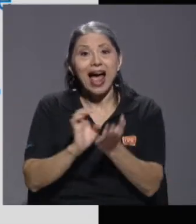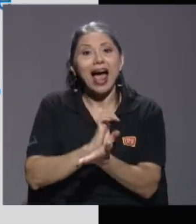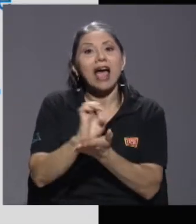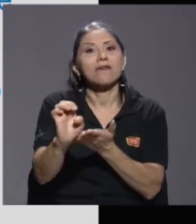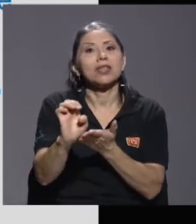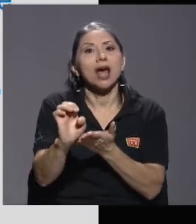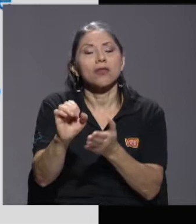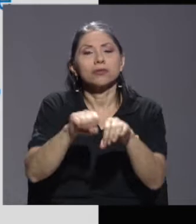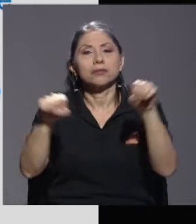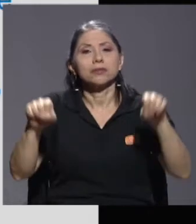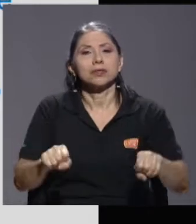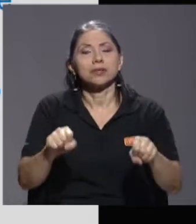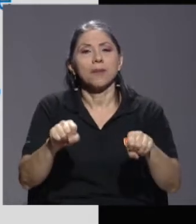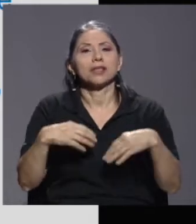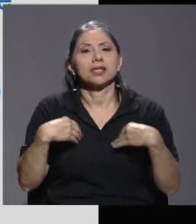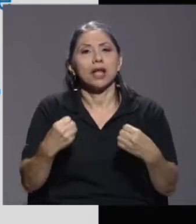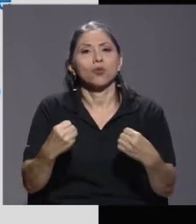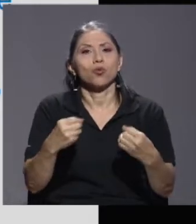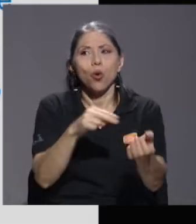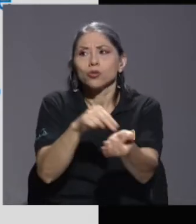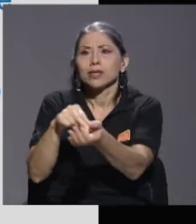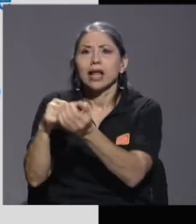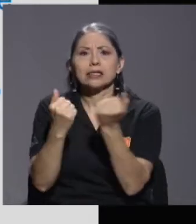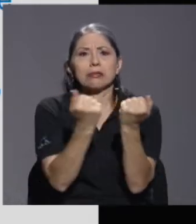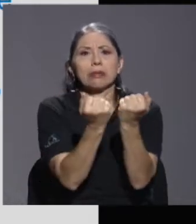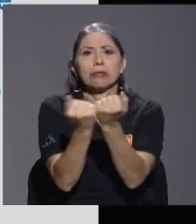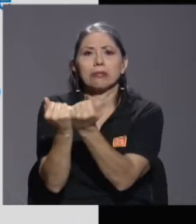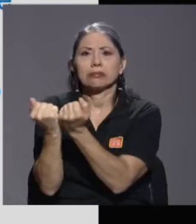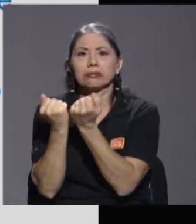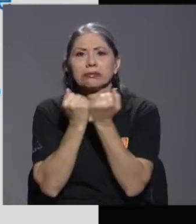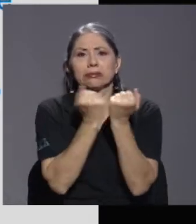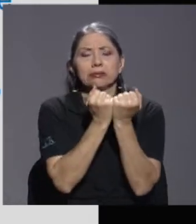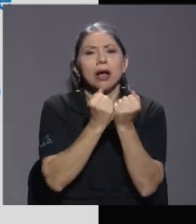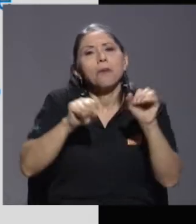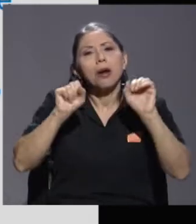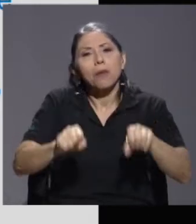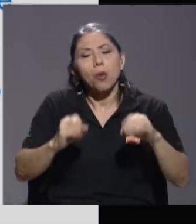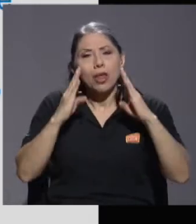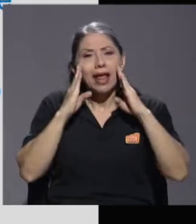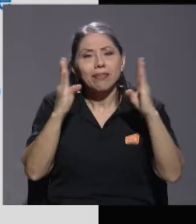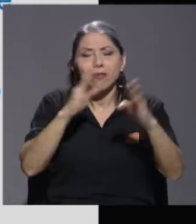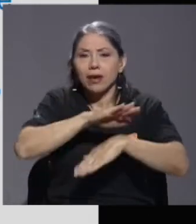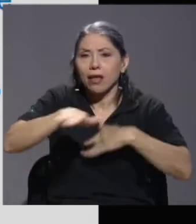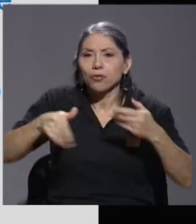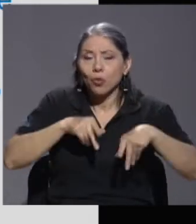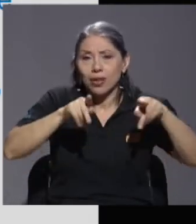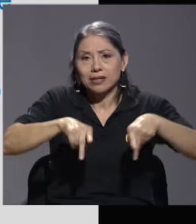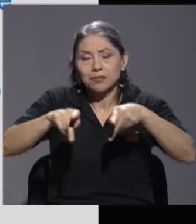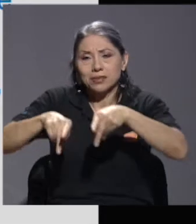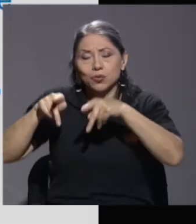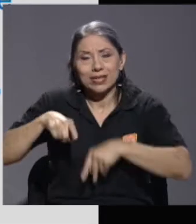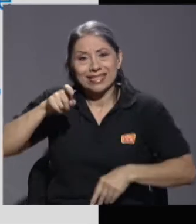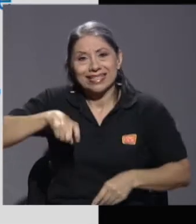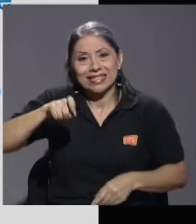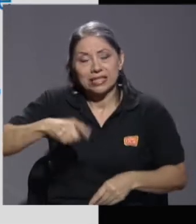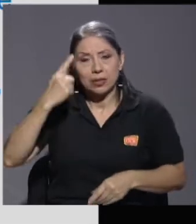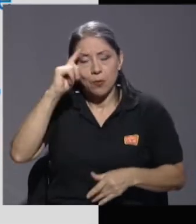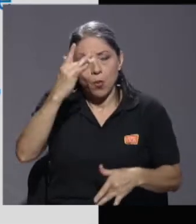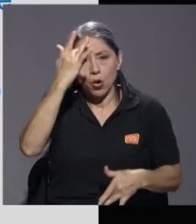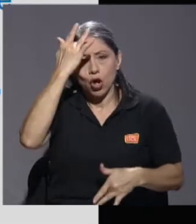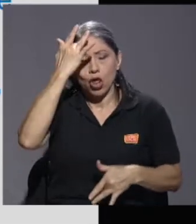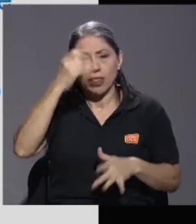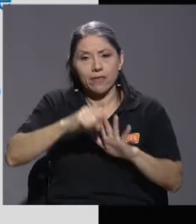de salud, lo cual es importante para poder brindar atención a todas las personas que eventualmente pudieran verse afectadas